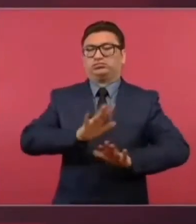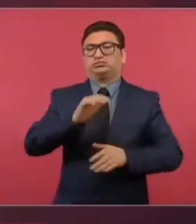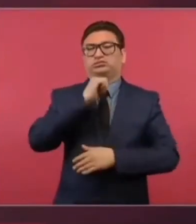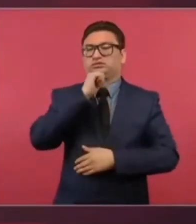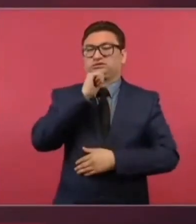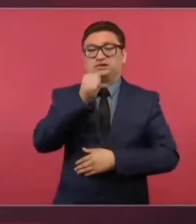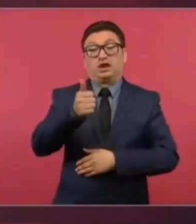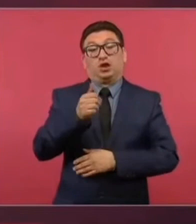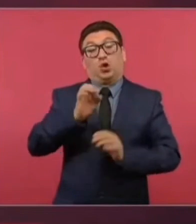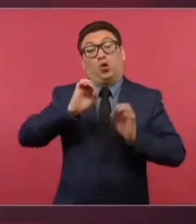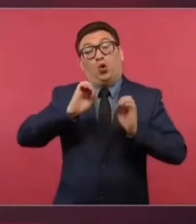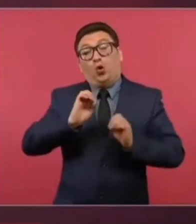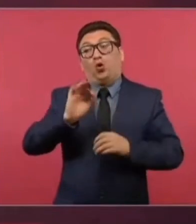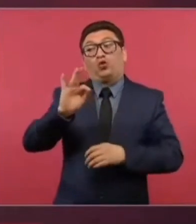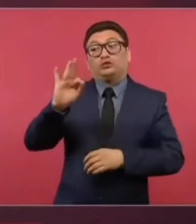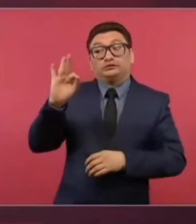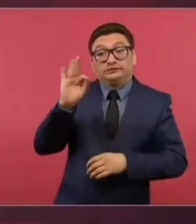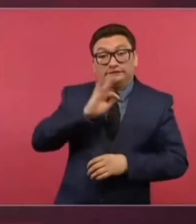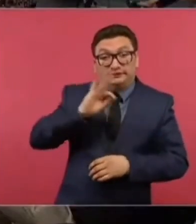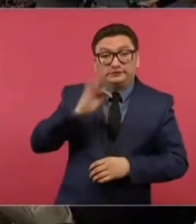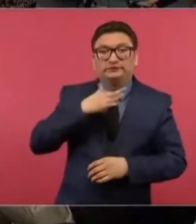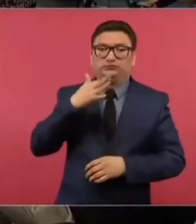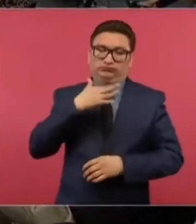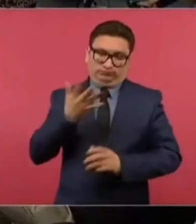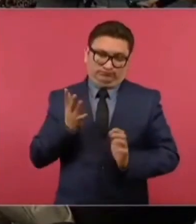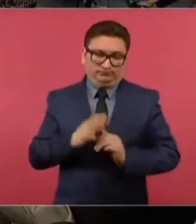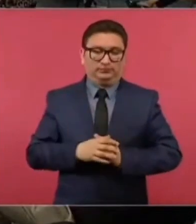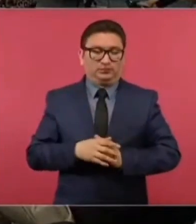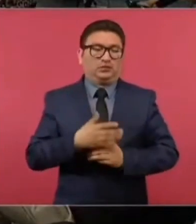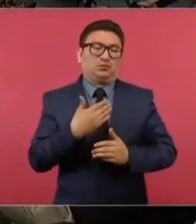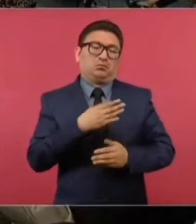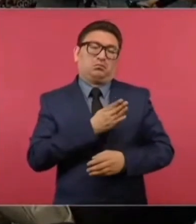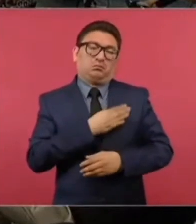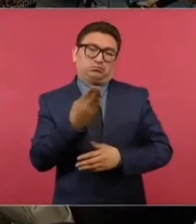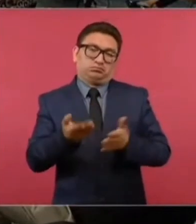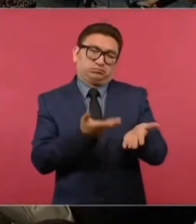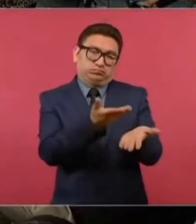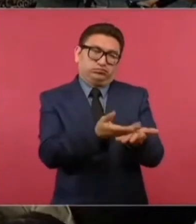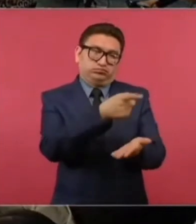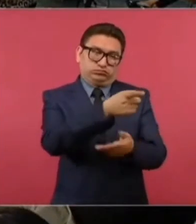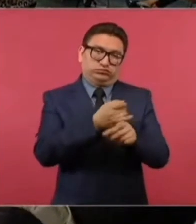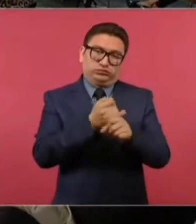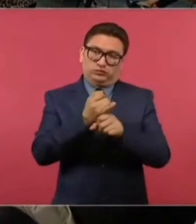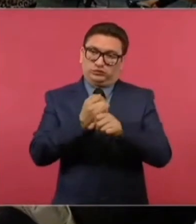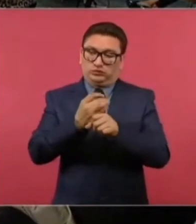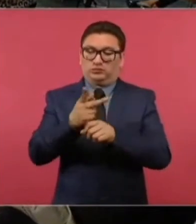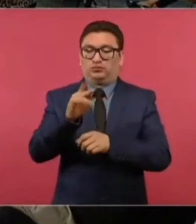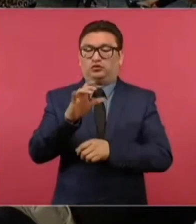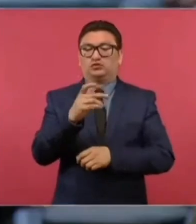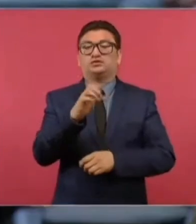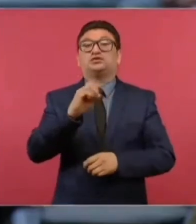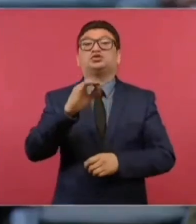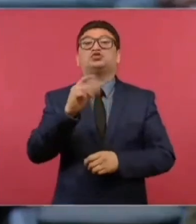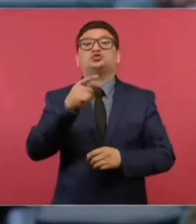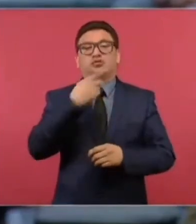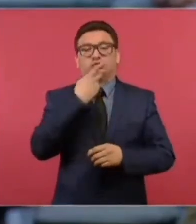presuntos actos de corrupción. Bueno, ahí está la investigación para que se observe el proceso, para que se observe cómo está el entramado.